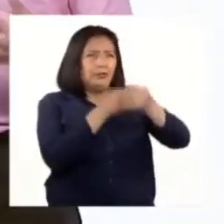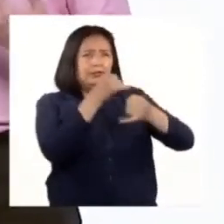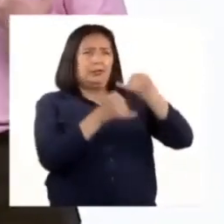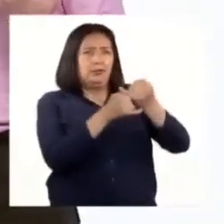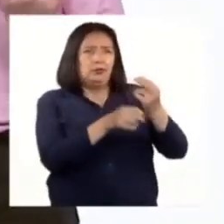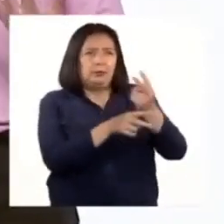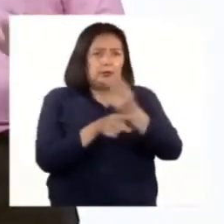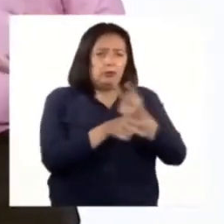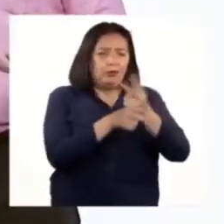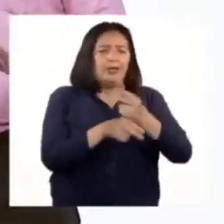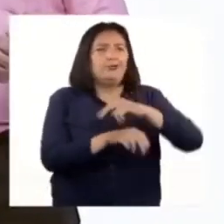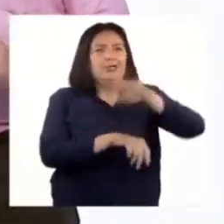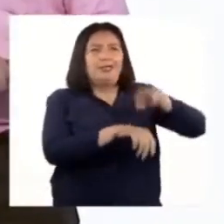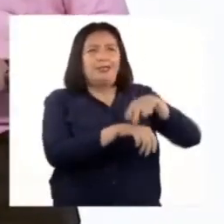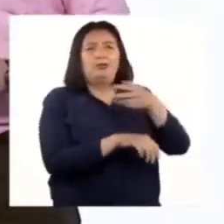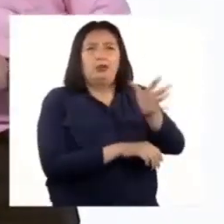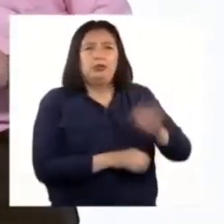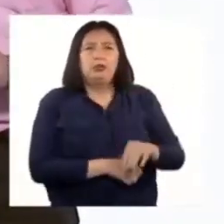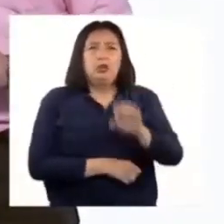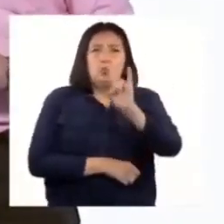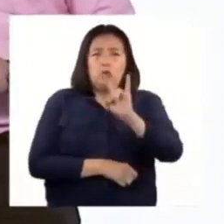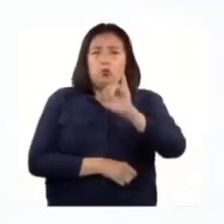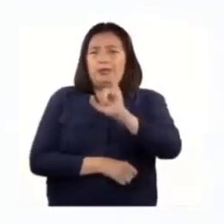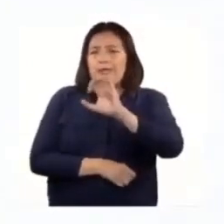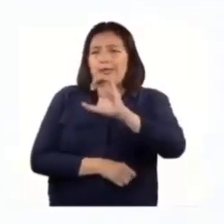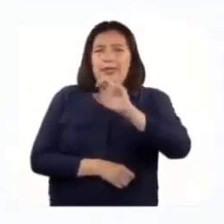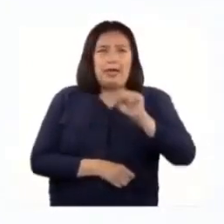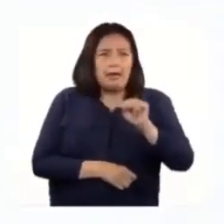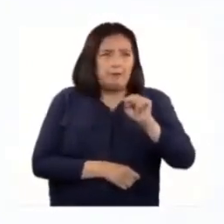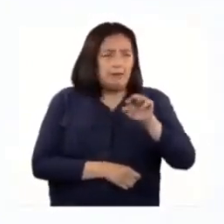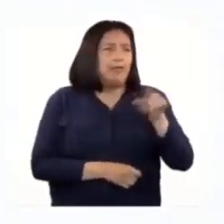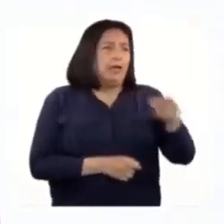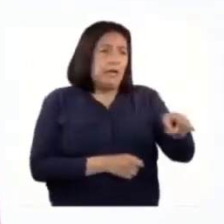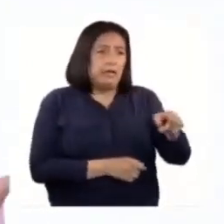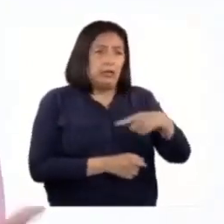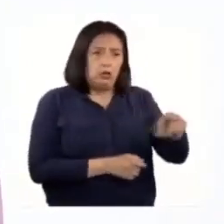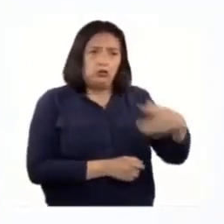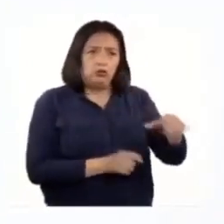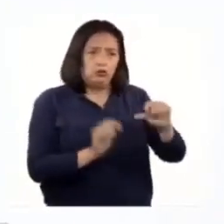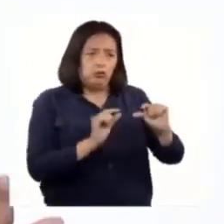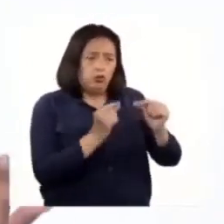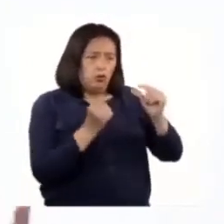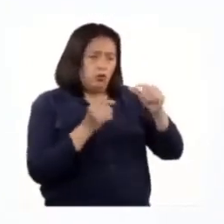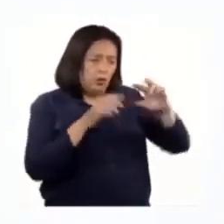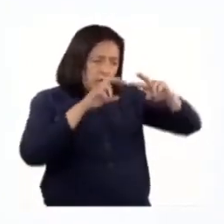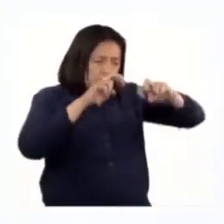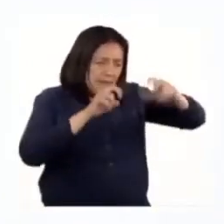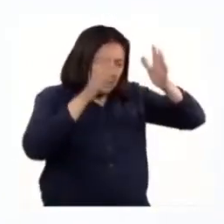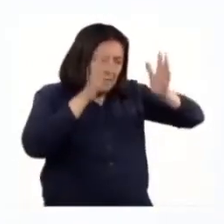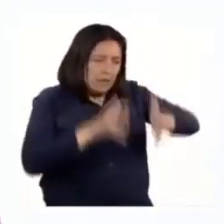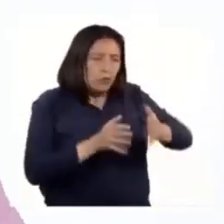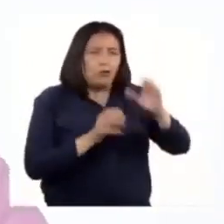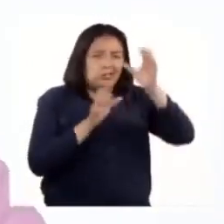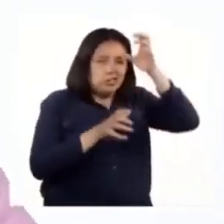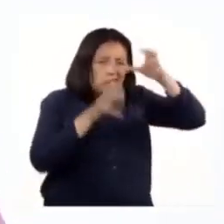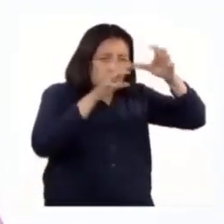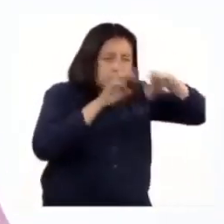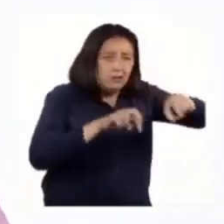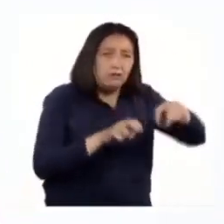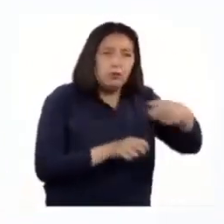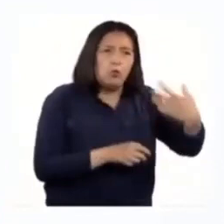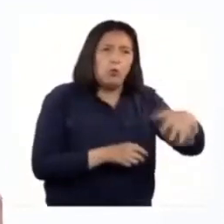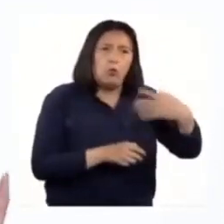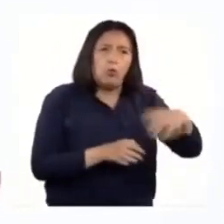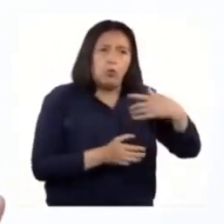la Conservación de la Naturaleza, UICN. Ellos, con sus investigadores y científicos, realizan